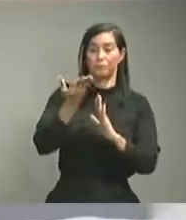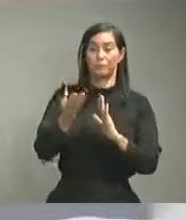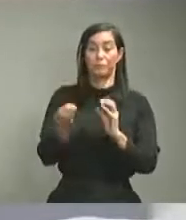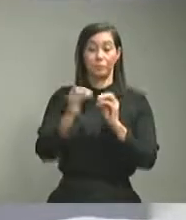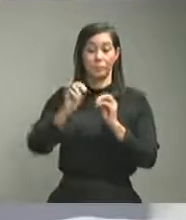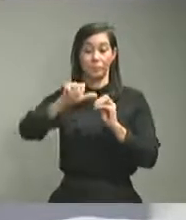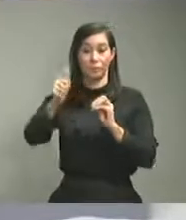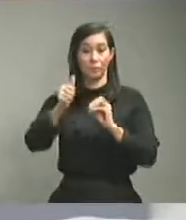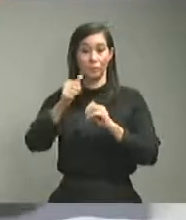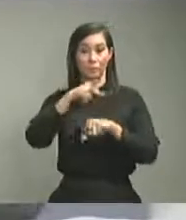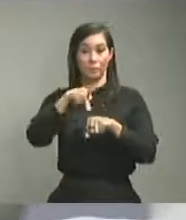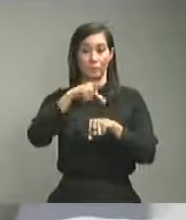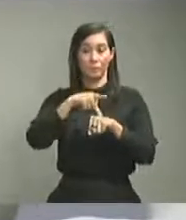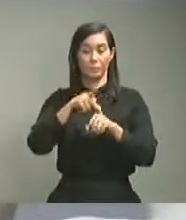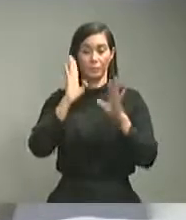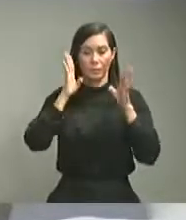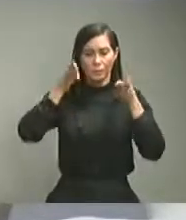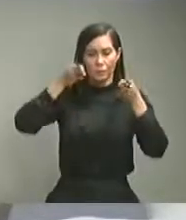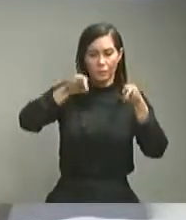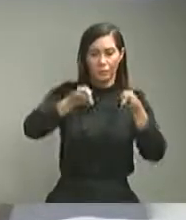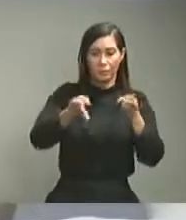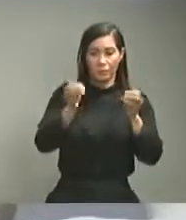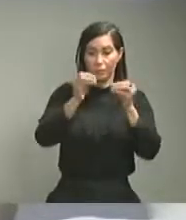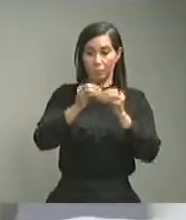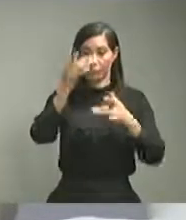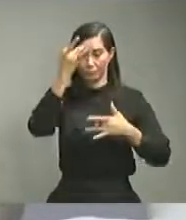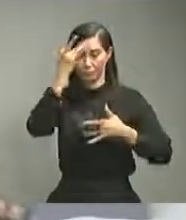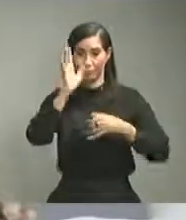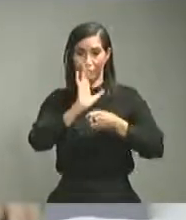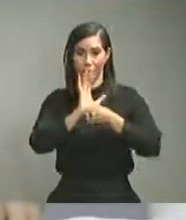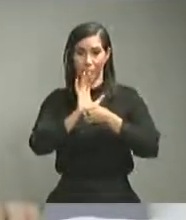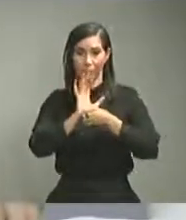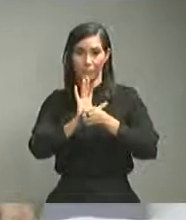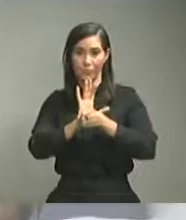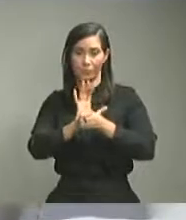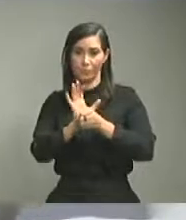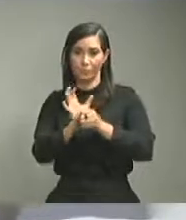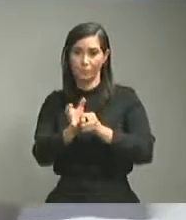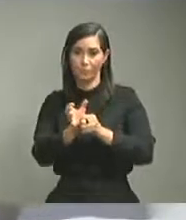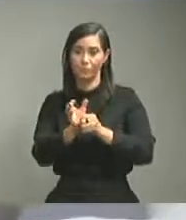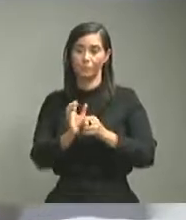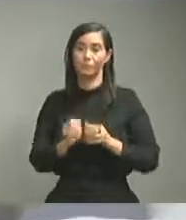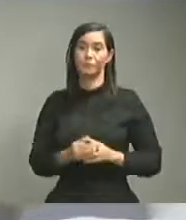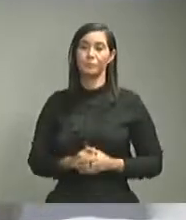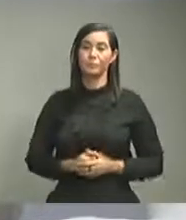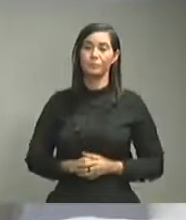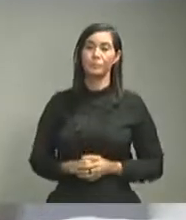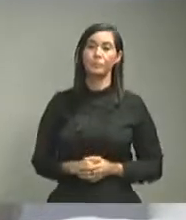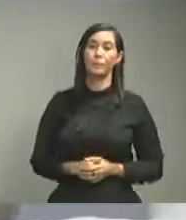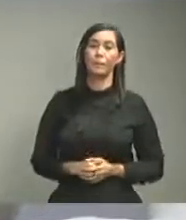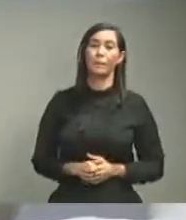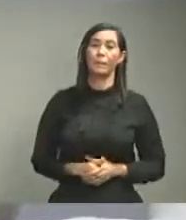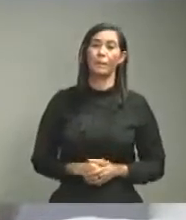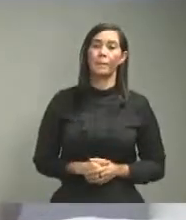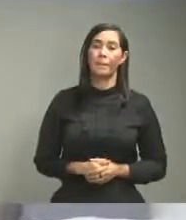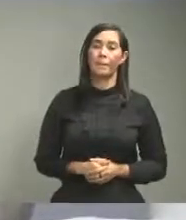porque ahí se concentran la mayoría de los casos debo decir que